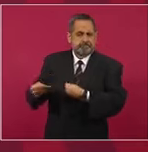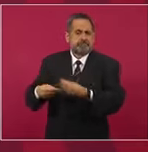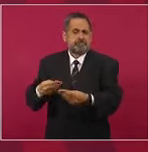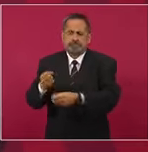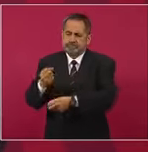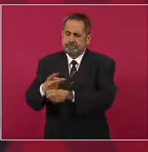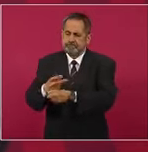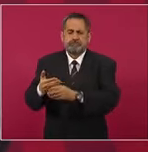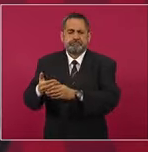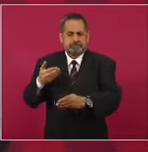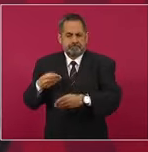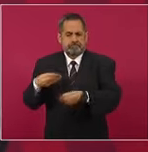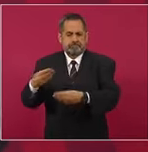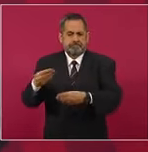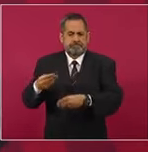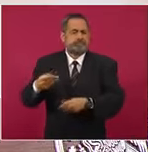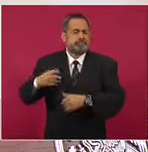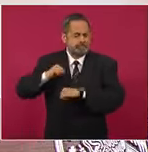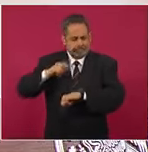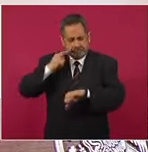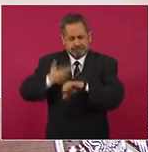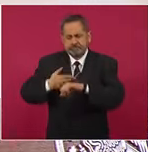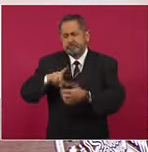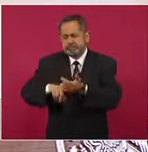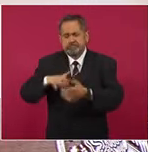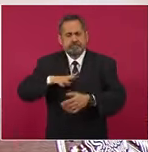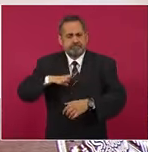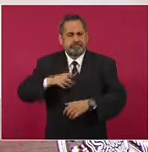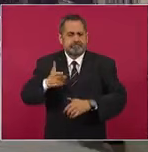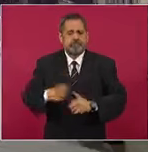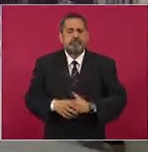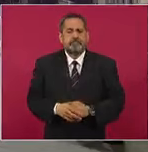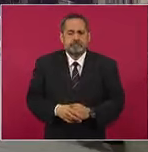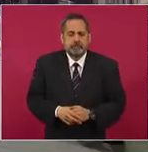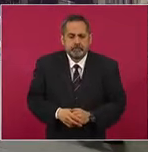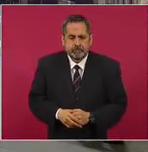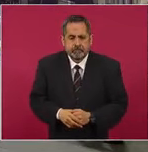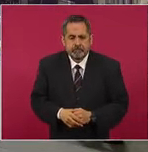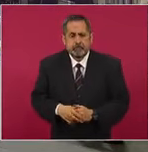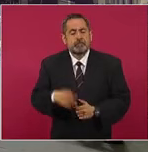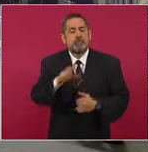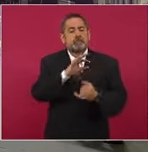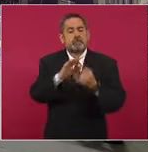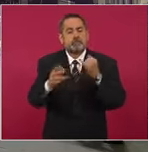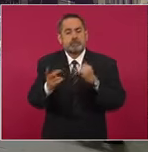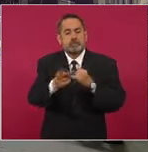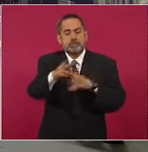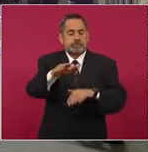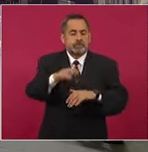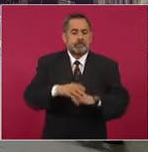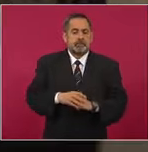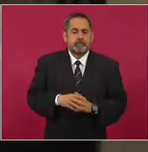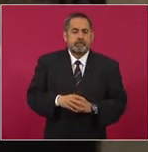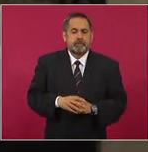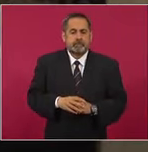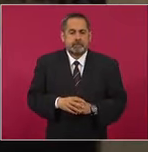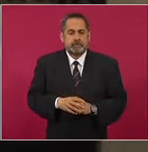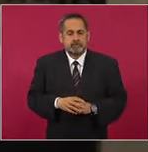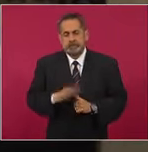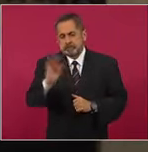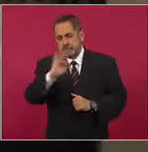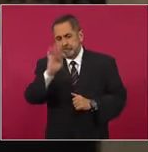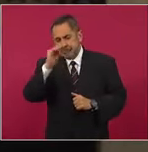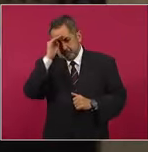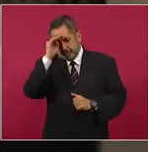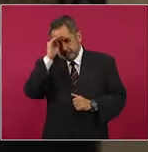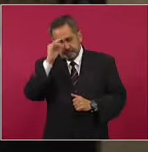en la Tesorería de la Federación. Nada más una última pregunta. En algún momento dado ya se ha pensado